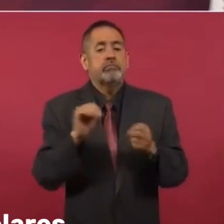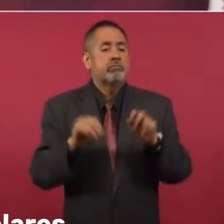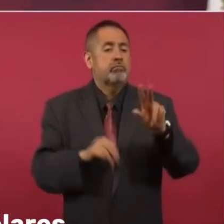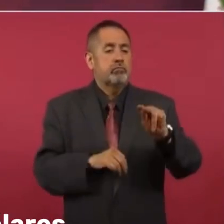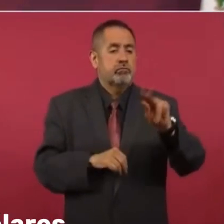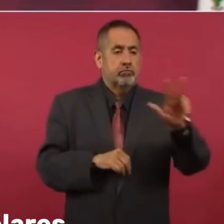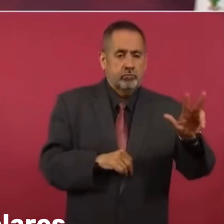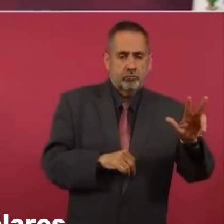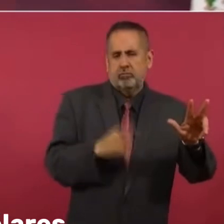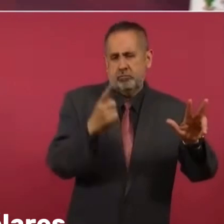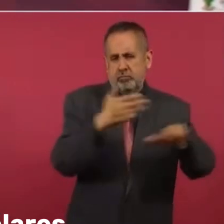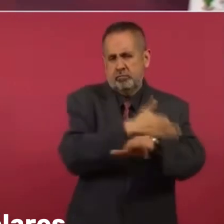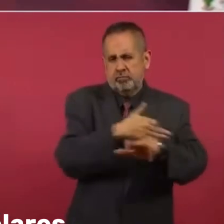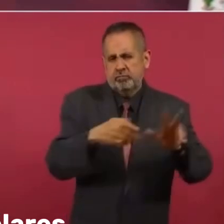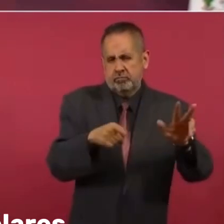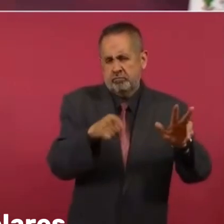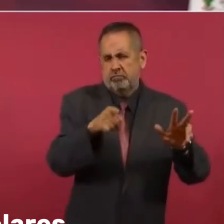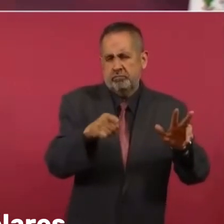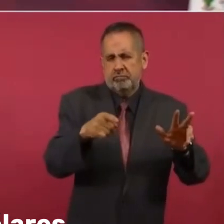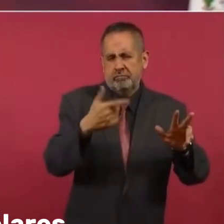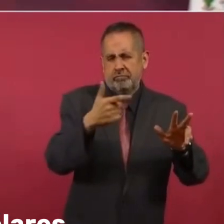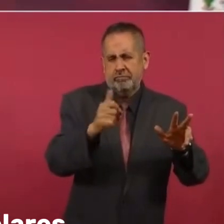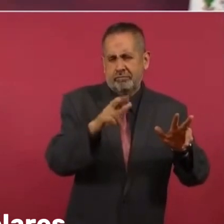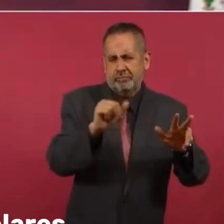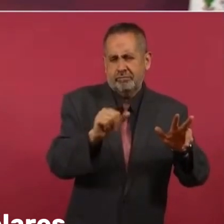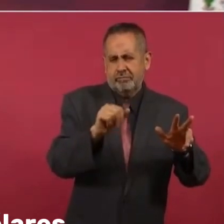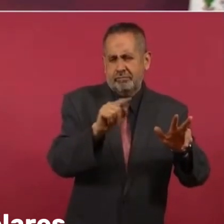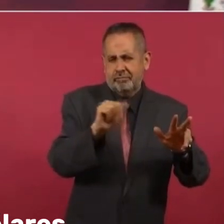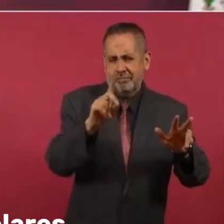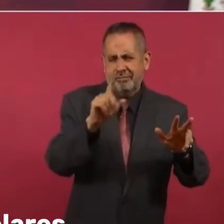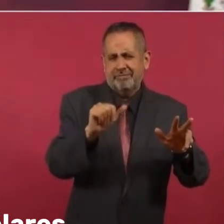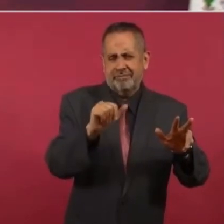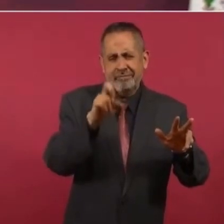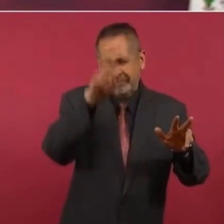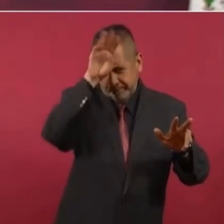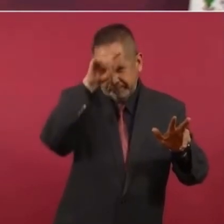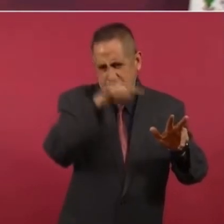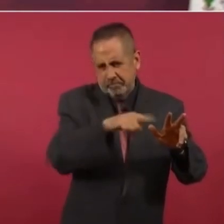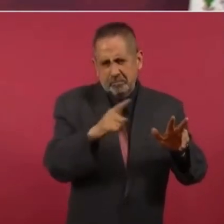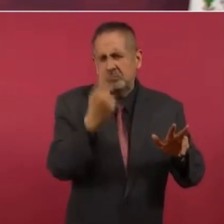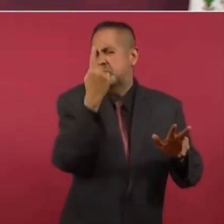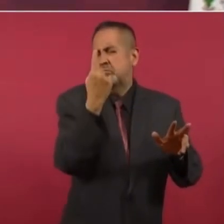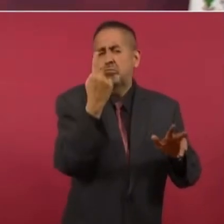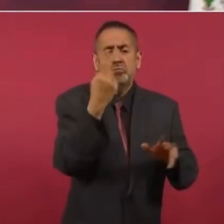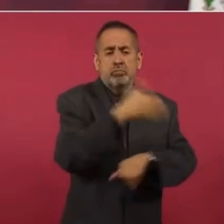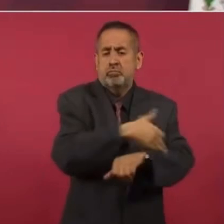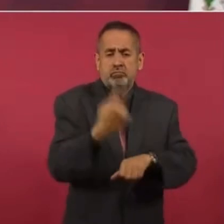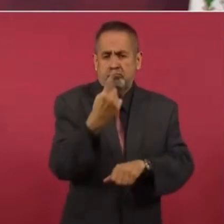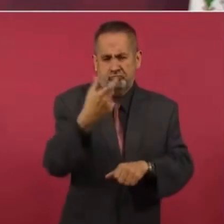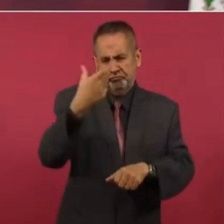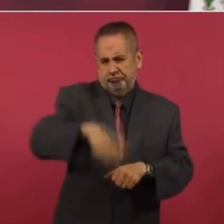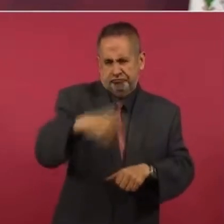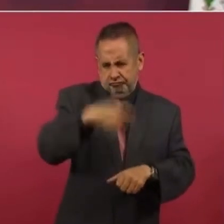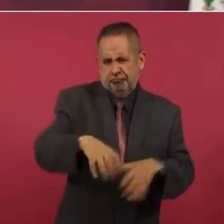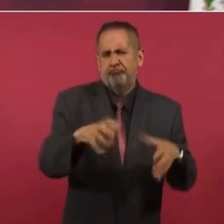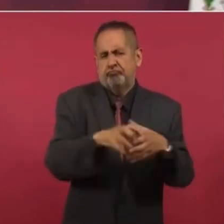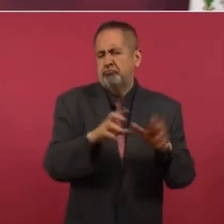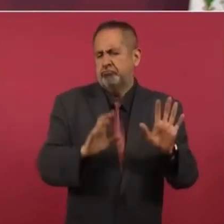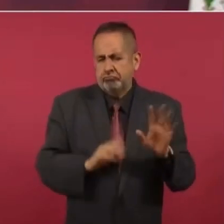familia Garzazada tenía dos mil 500 millones millones de dólares, la única que aparecía.